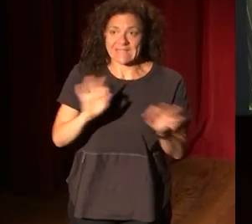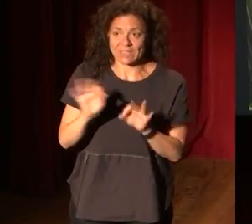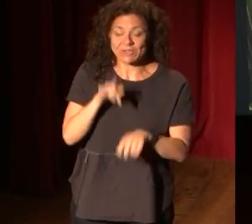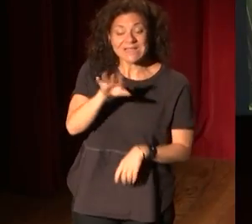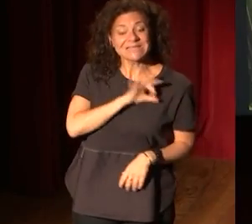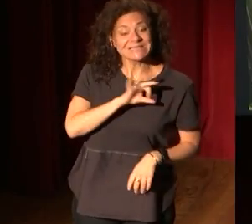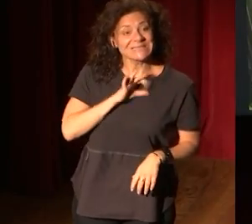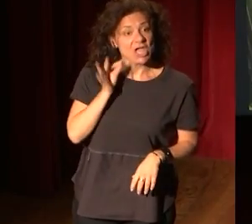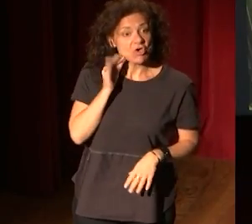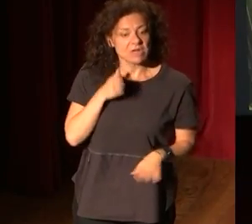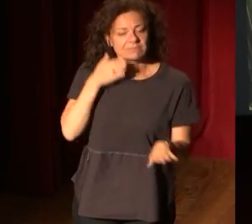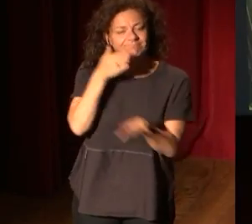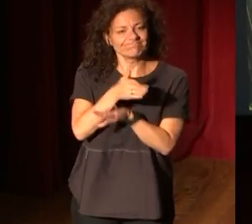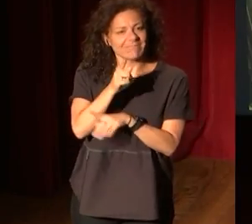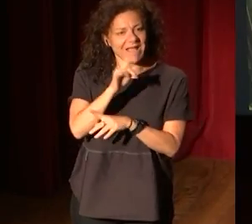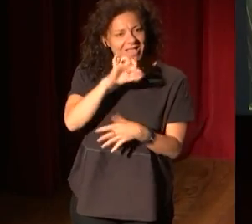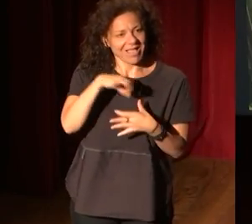estas señoras son las que llenan las cafeterías,